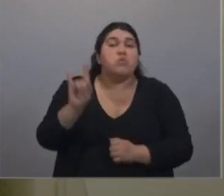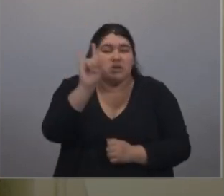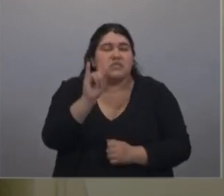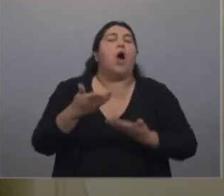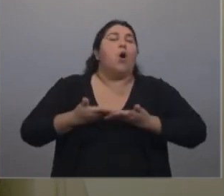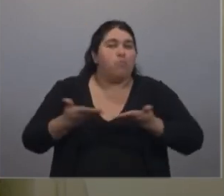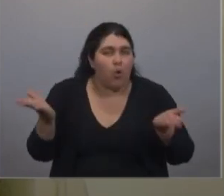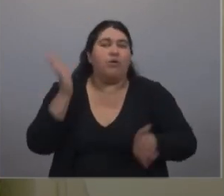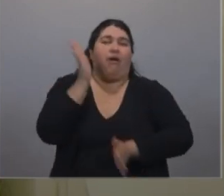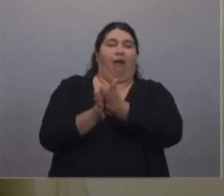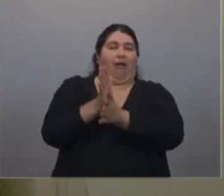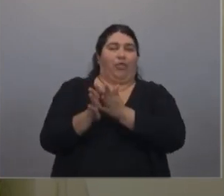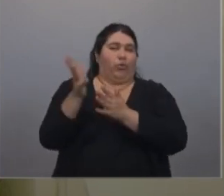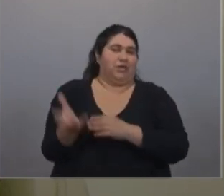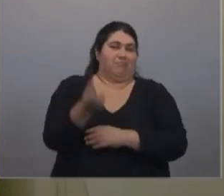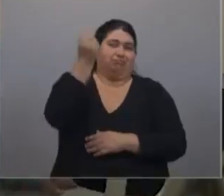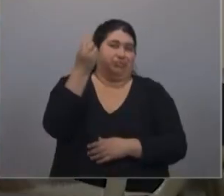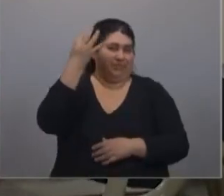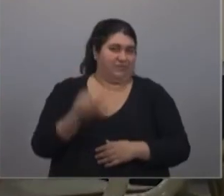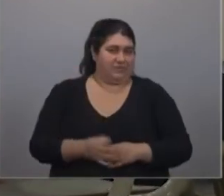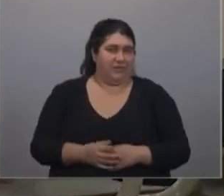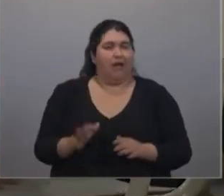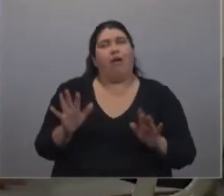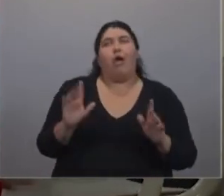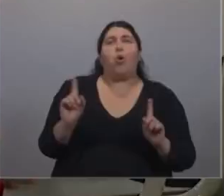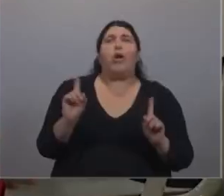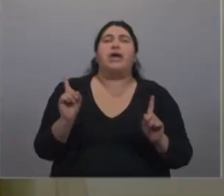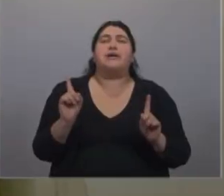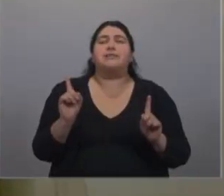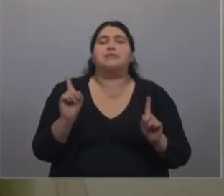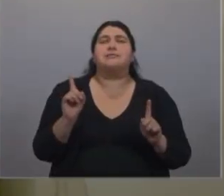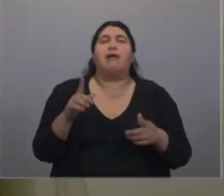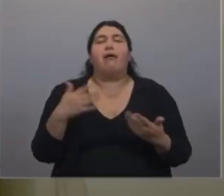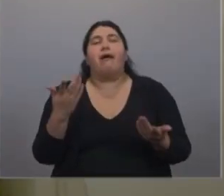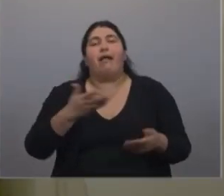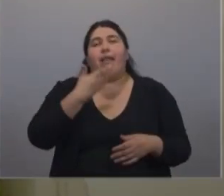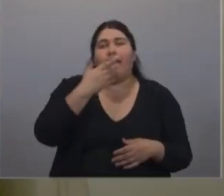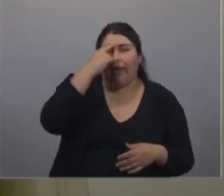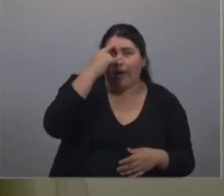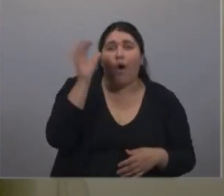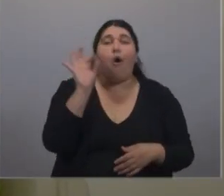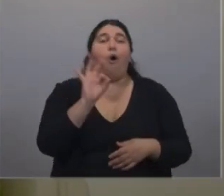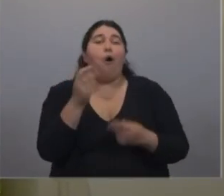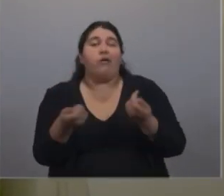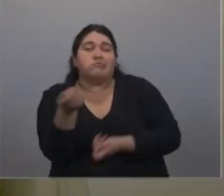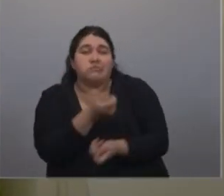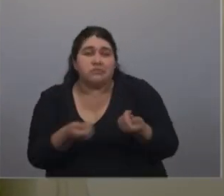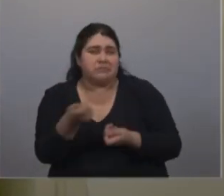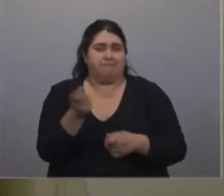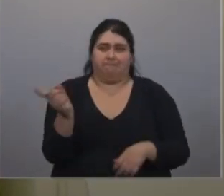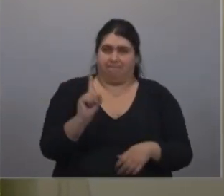pública y gratuita. Eso no es ni populismo, ni clientelismo,